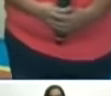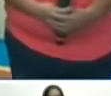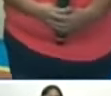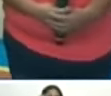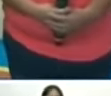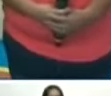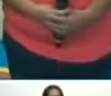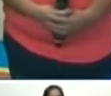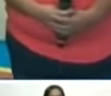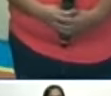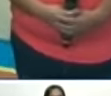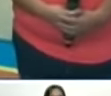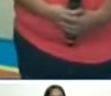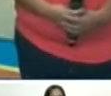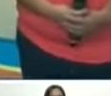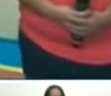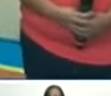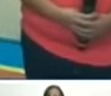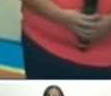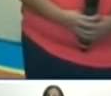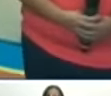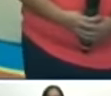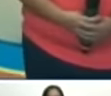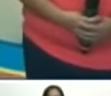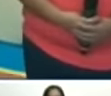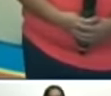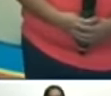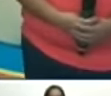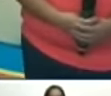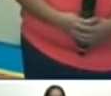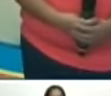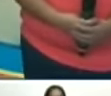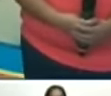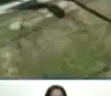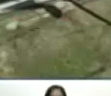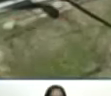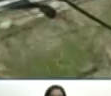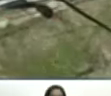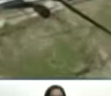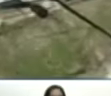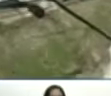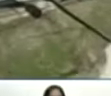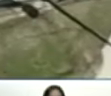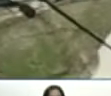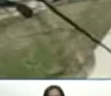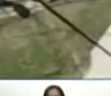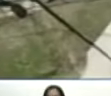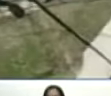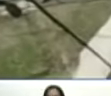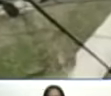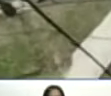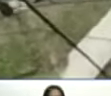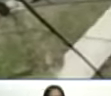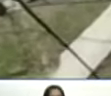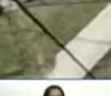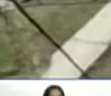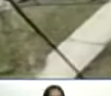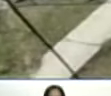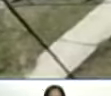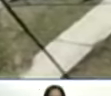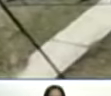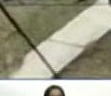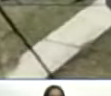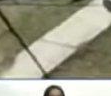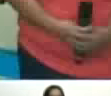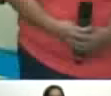poder resolver todo atender todo algo que se pueda resolver ya resolverlo y lo